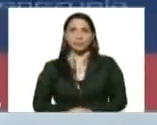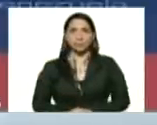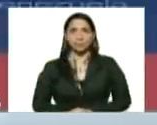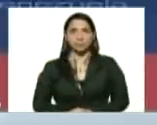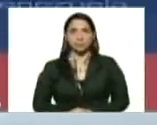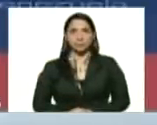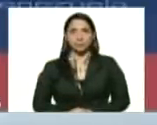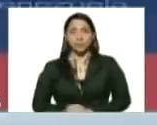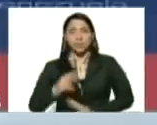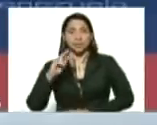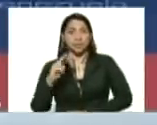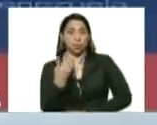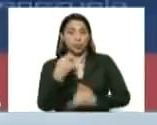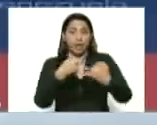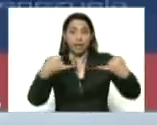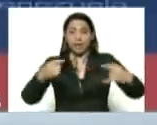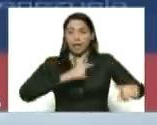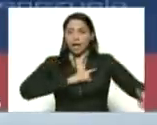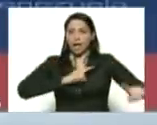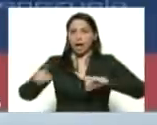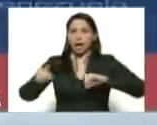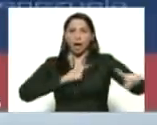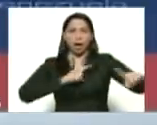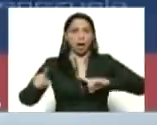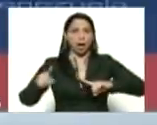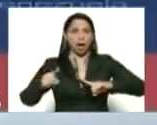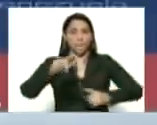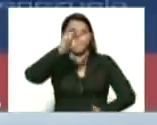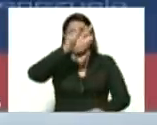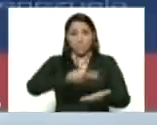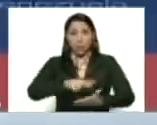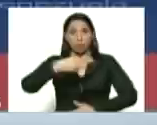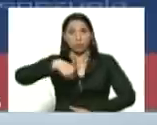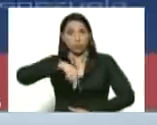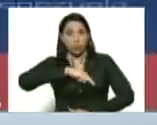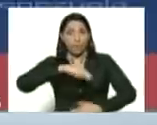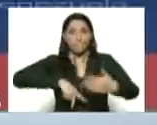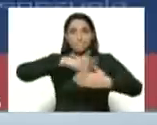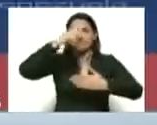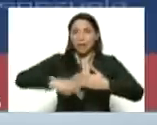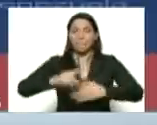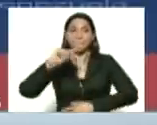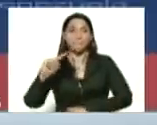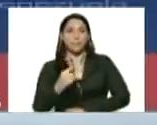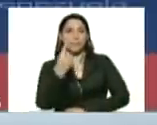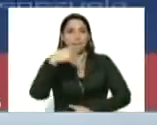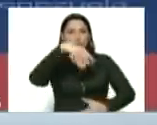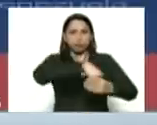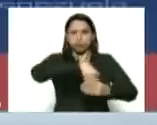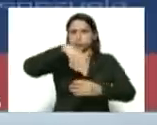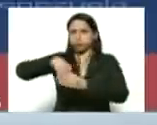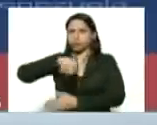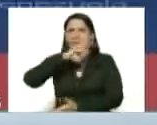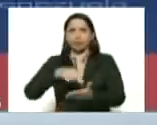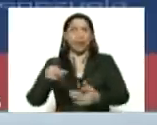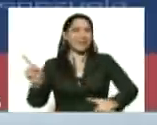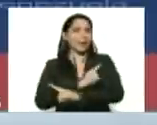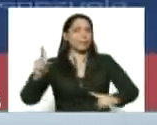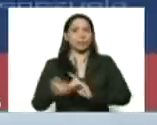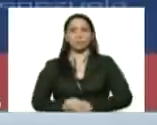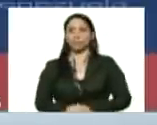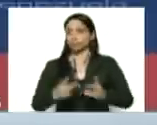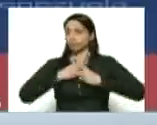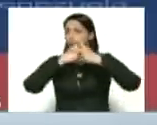Fue la segunda línea de acción que aprobamos en el plan. La primera cuarentena nacional inmediata, audaz,